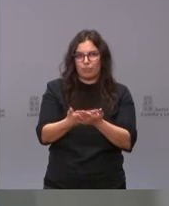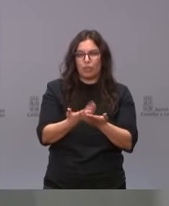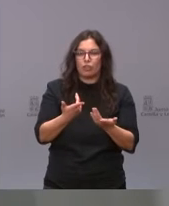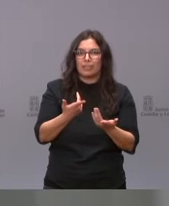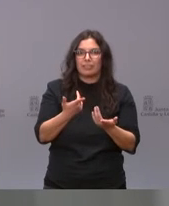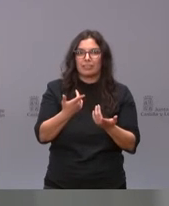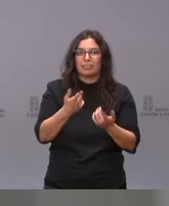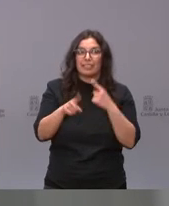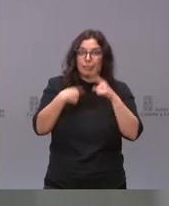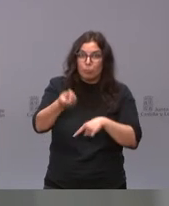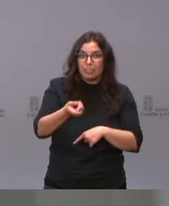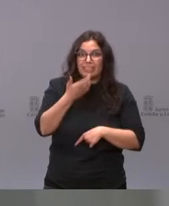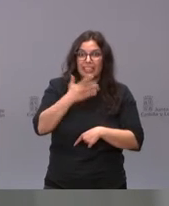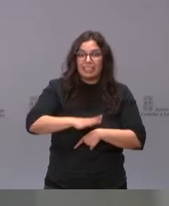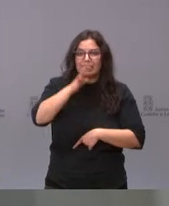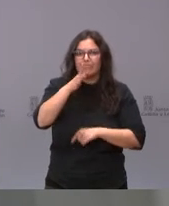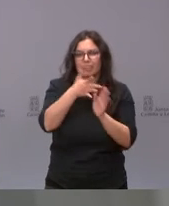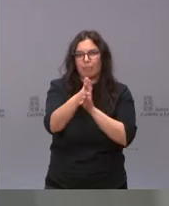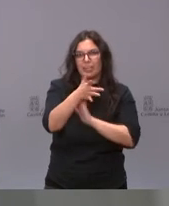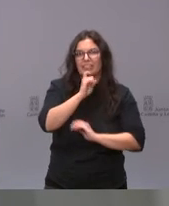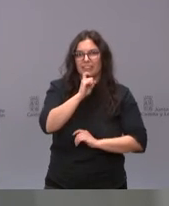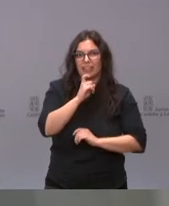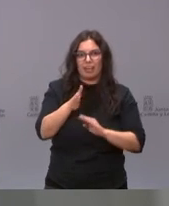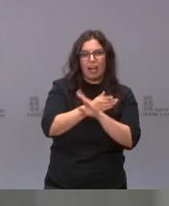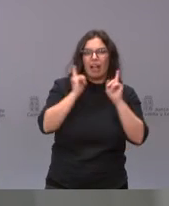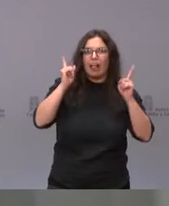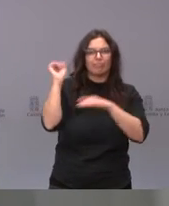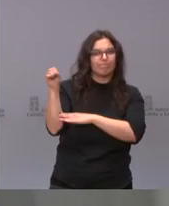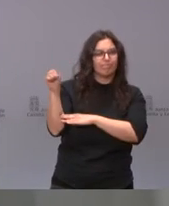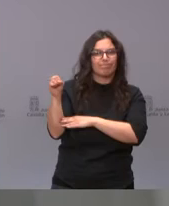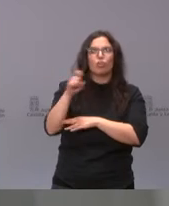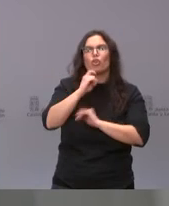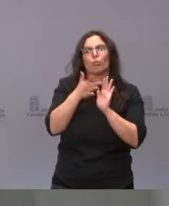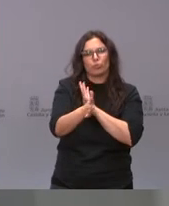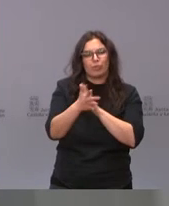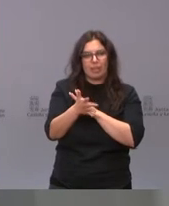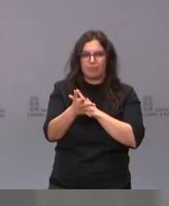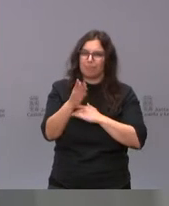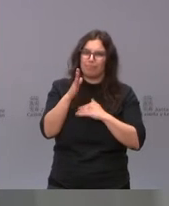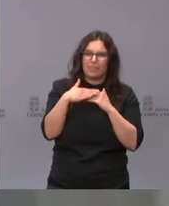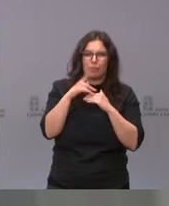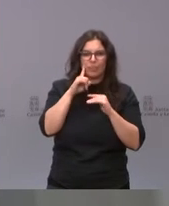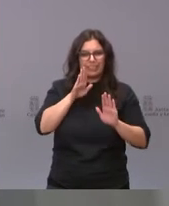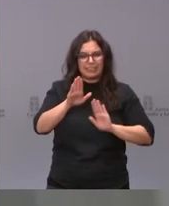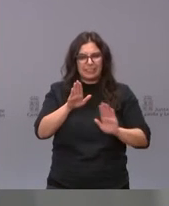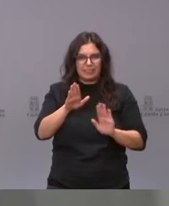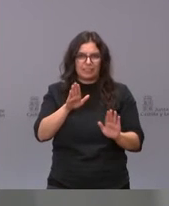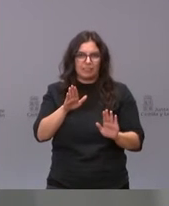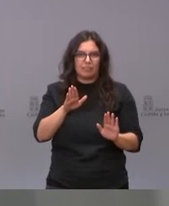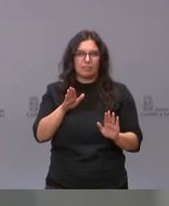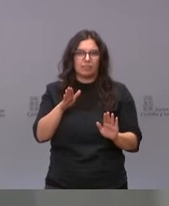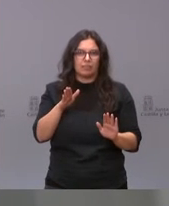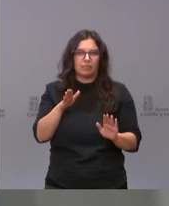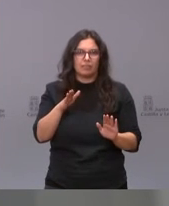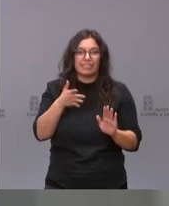difícil de explicar a nadie que no habíamos tomado esa mínima cautela. Se trataba de tomar una cautela